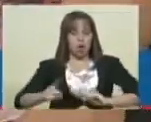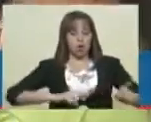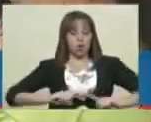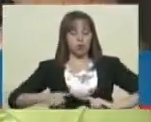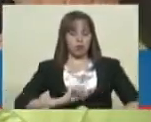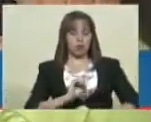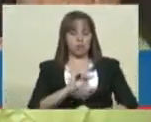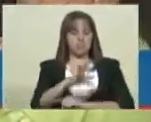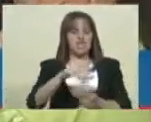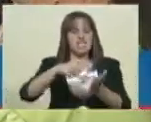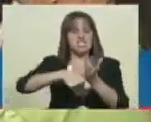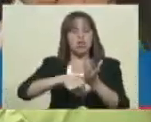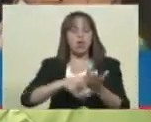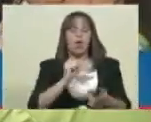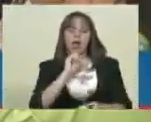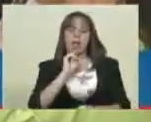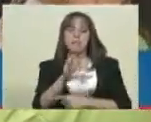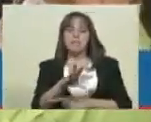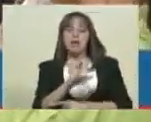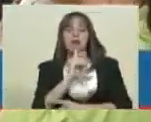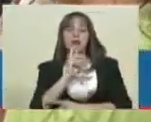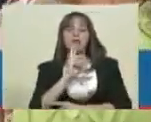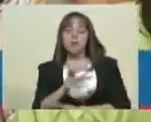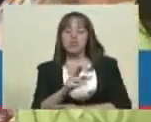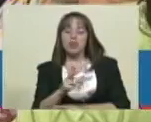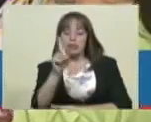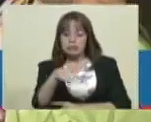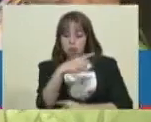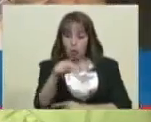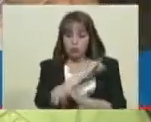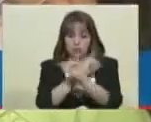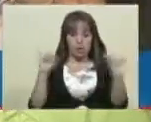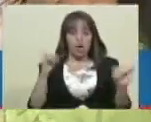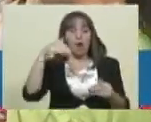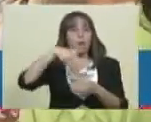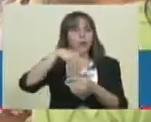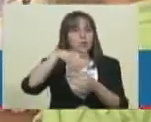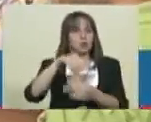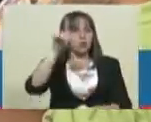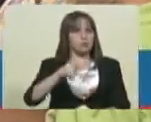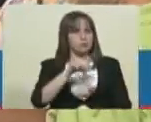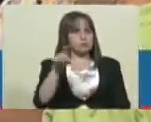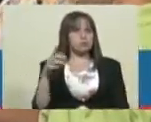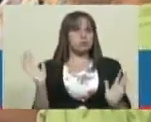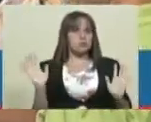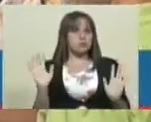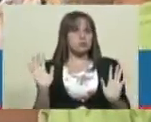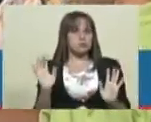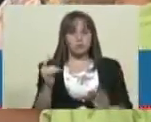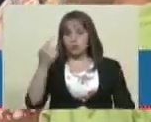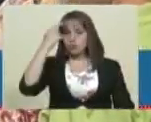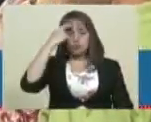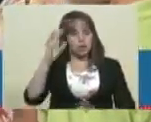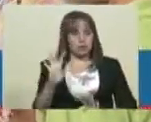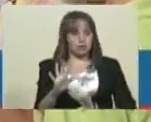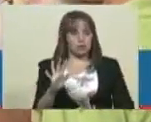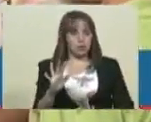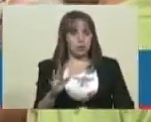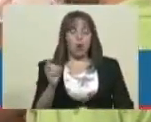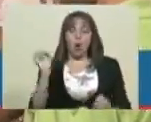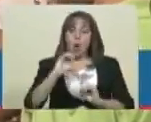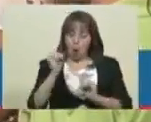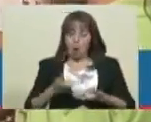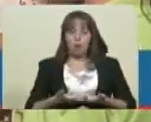de los centros de votación, de manera tal que vamos a saber, mira, esta persona ya votó, no está autorizada para votar.